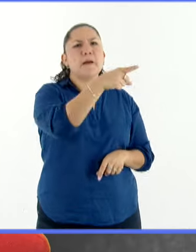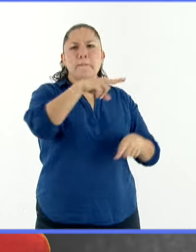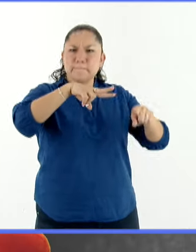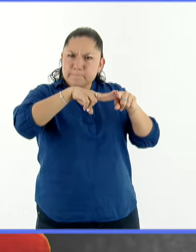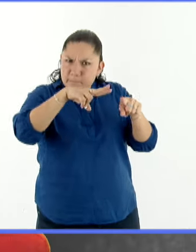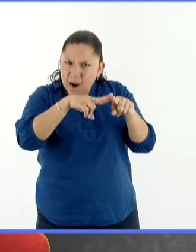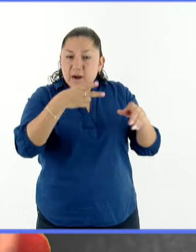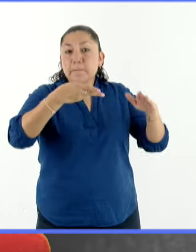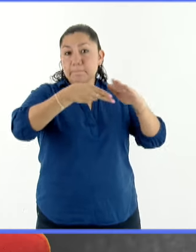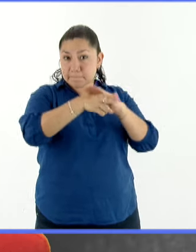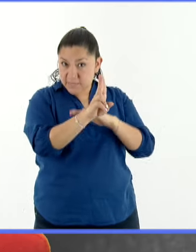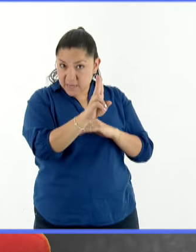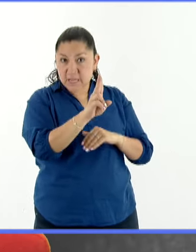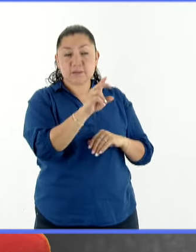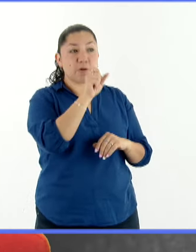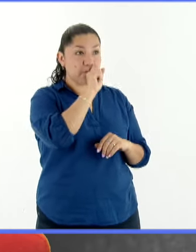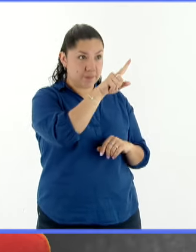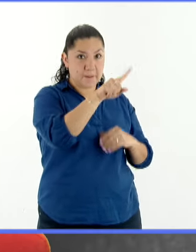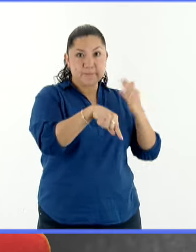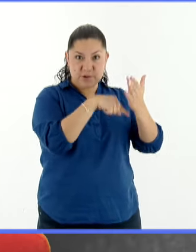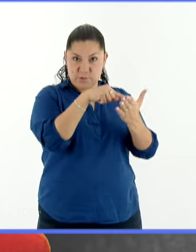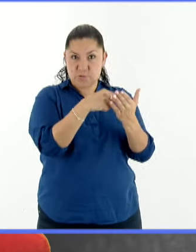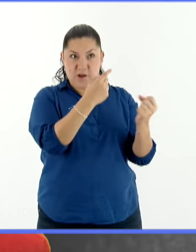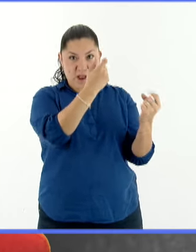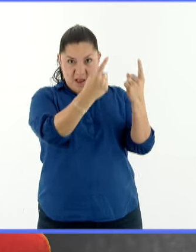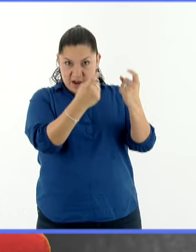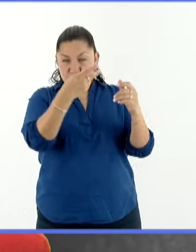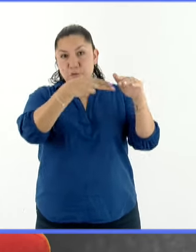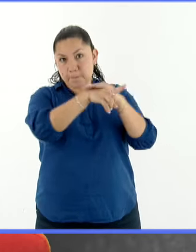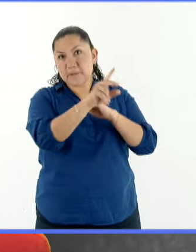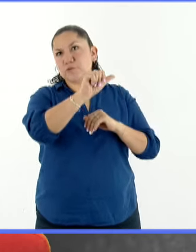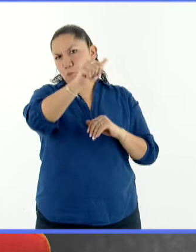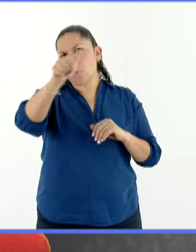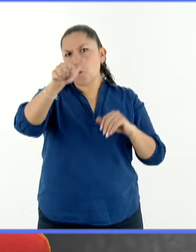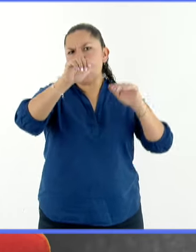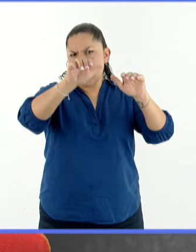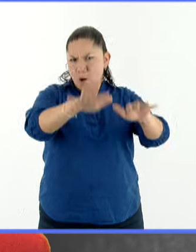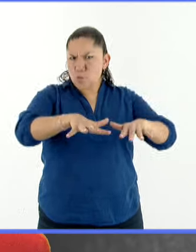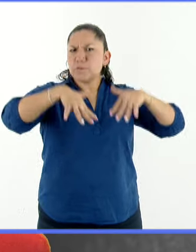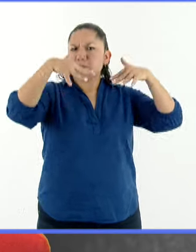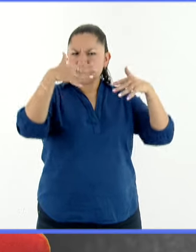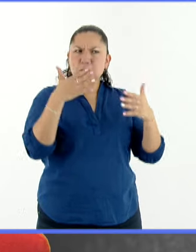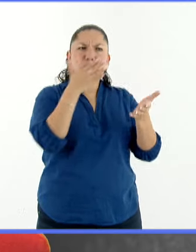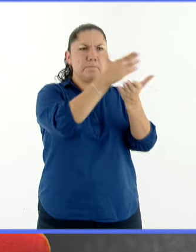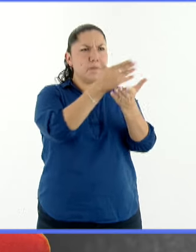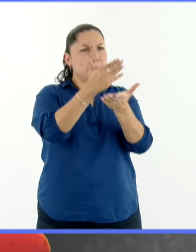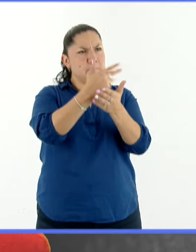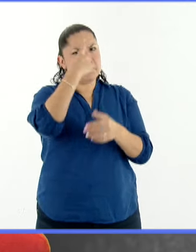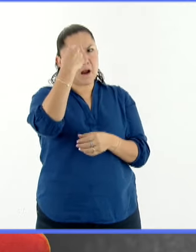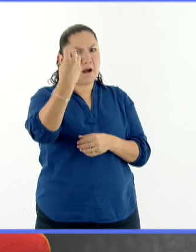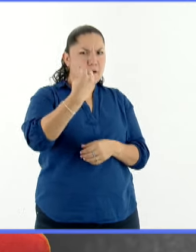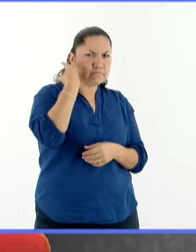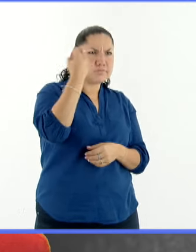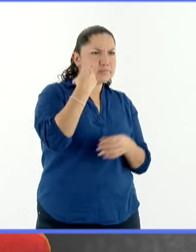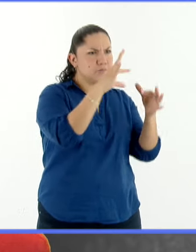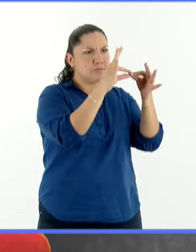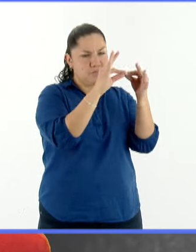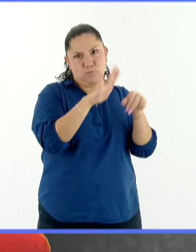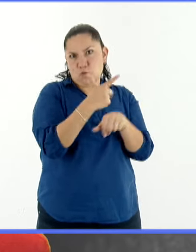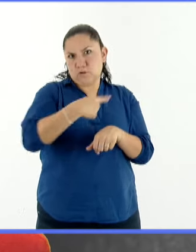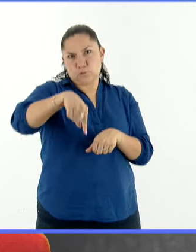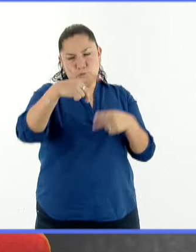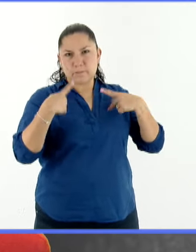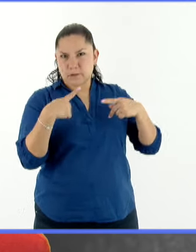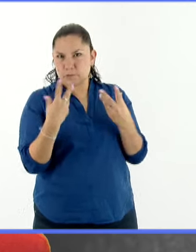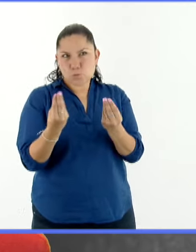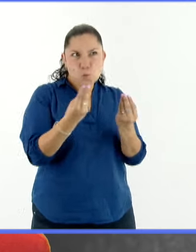también y también en diferentes auditorios. Ha habido mucho interés y posteriormente vamos a tener un